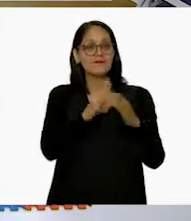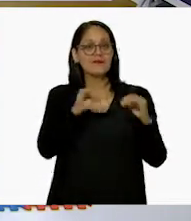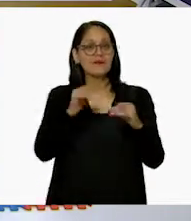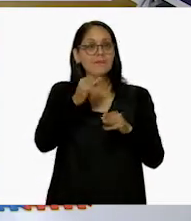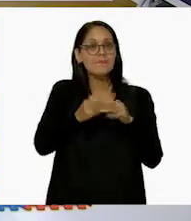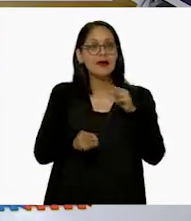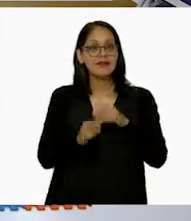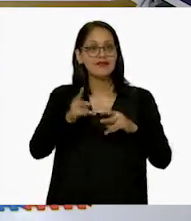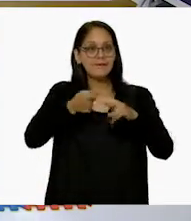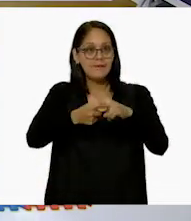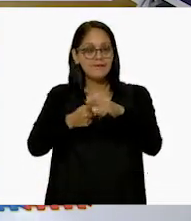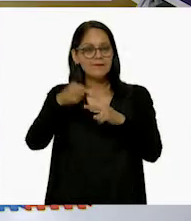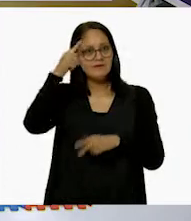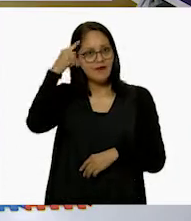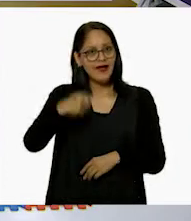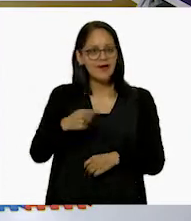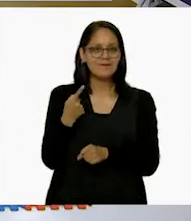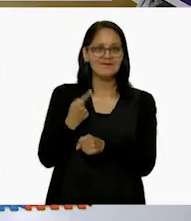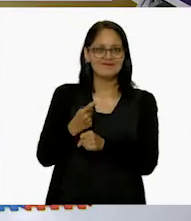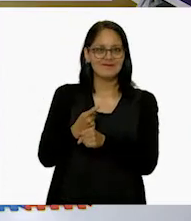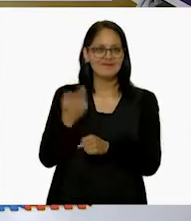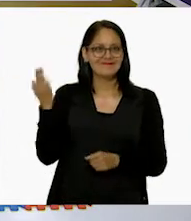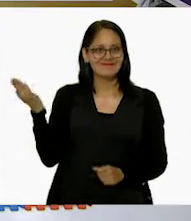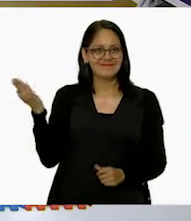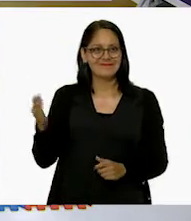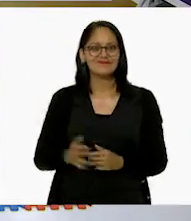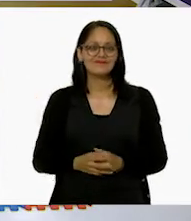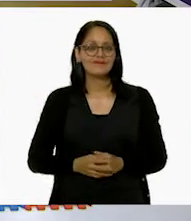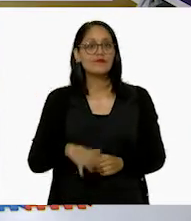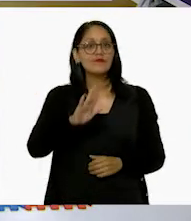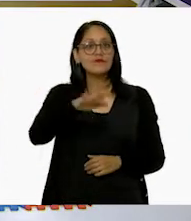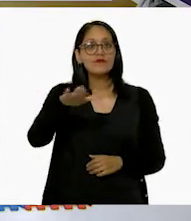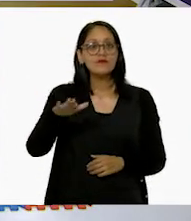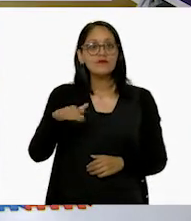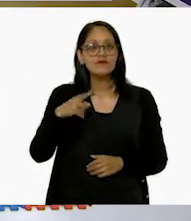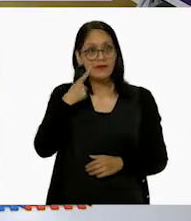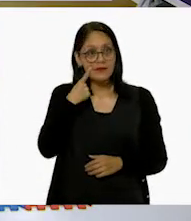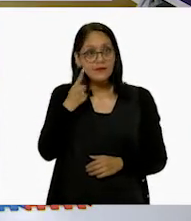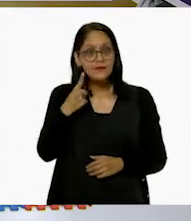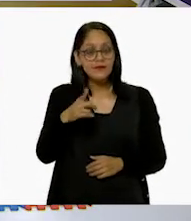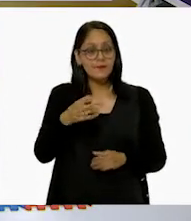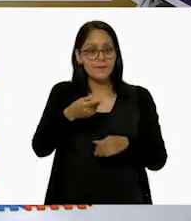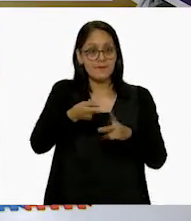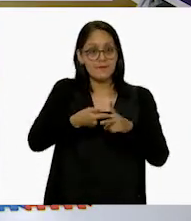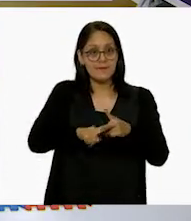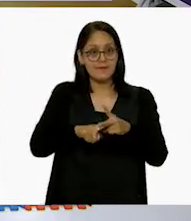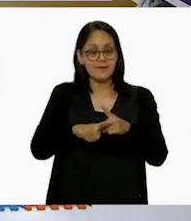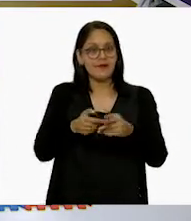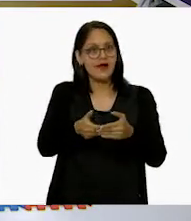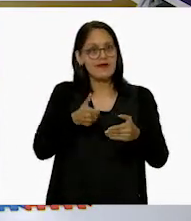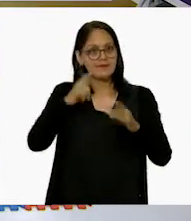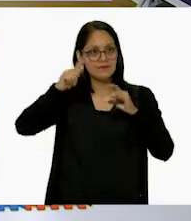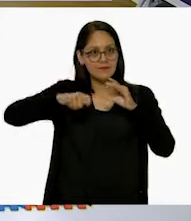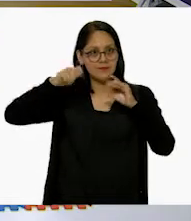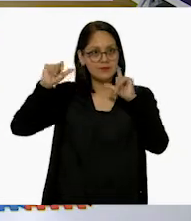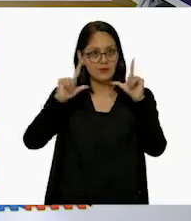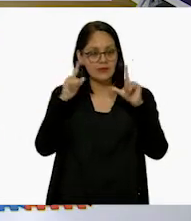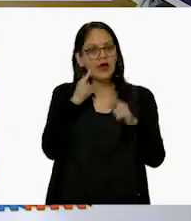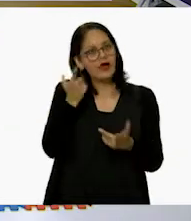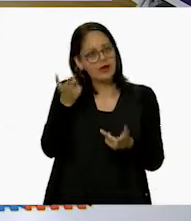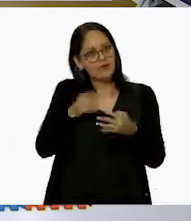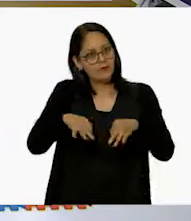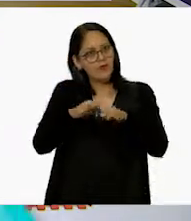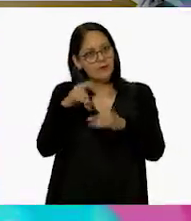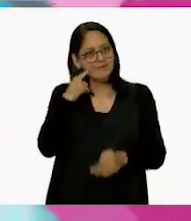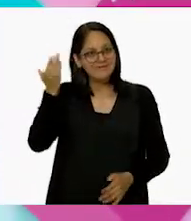matemáticas para el primer grado de primaria. Oigan, pero ¿les parece si antes de comenzar vemos el siguiente video? Porque es bien importante.